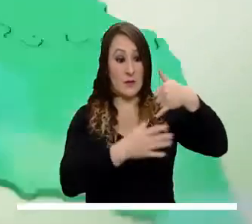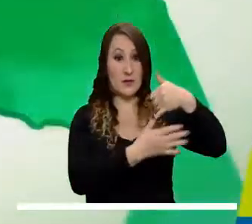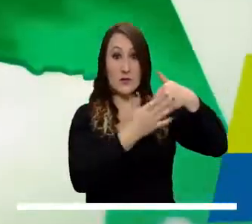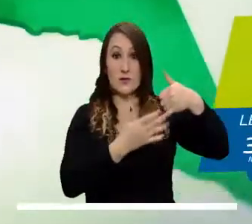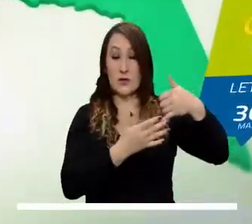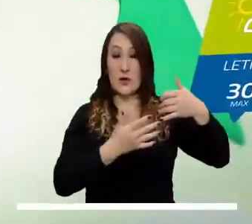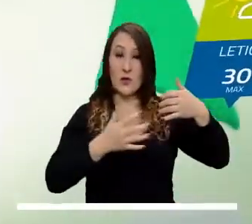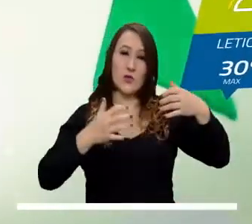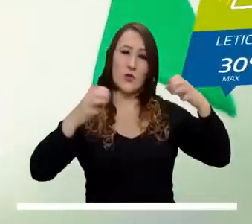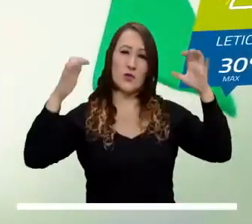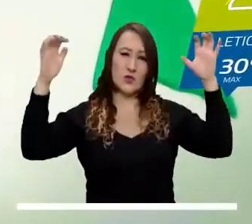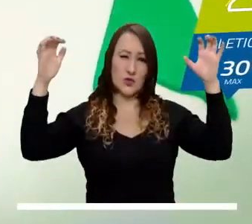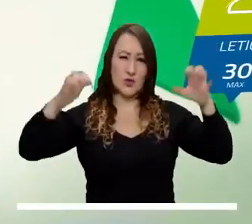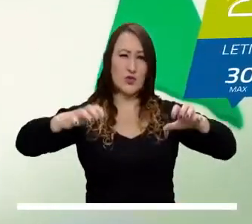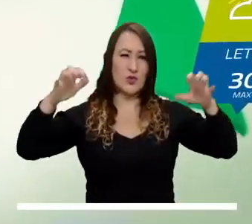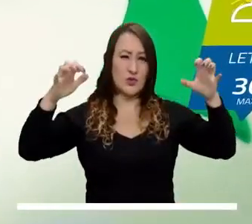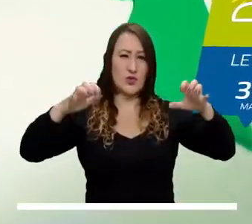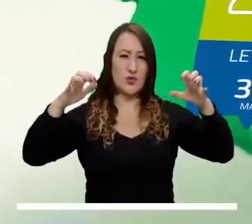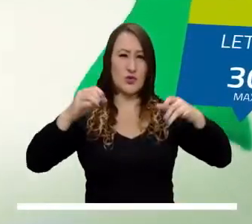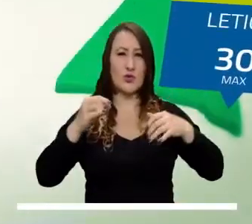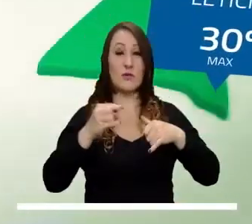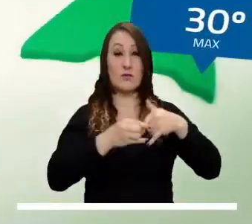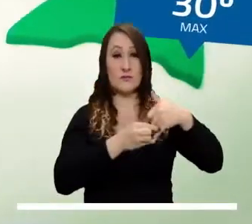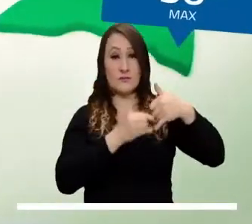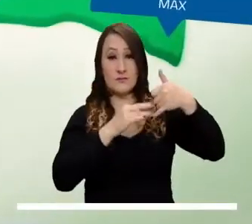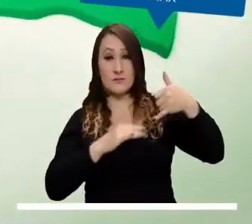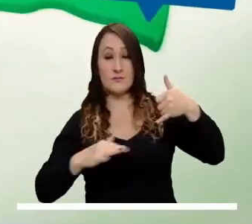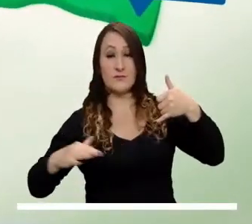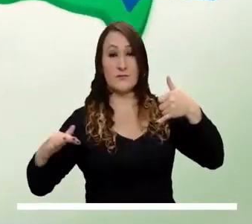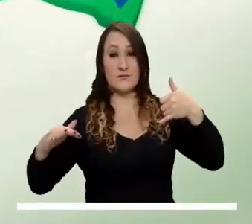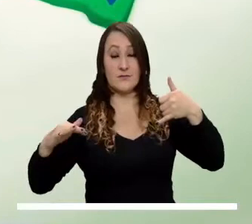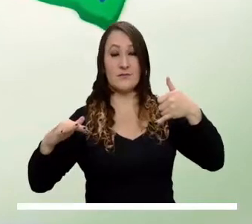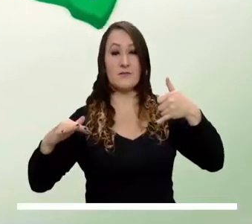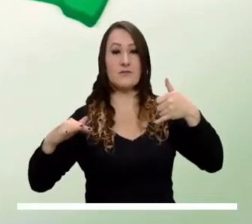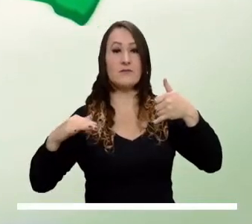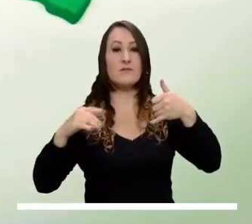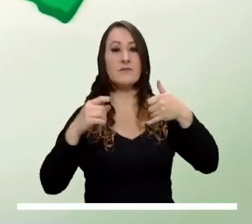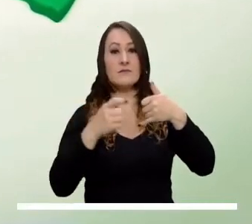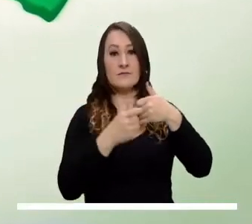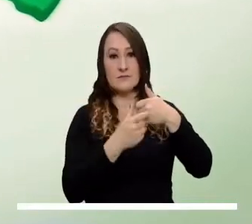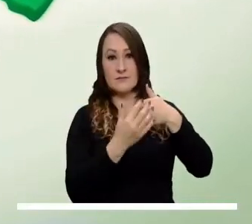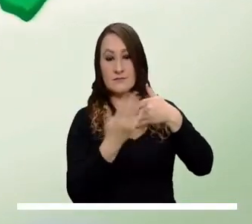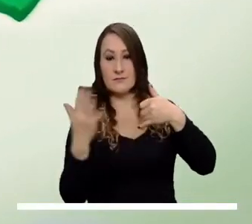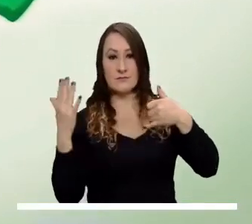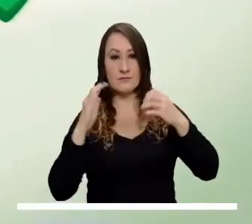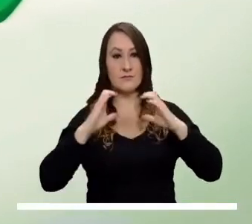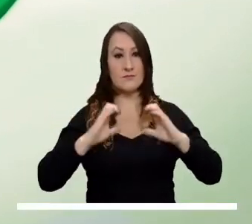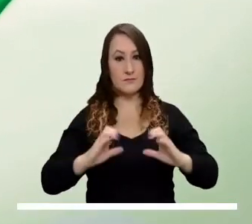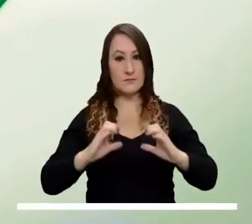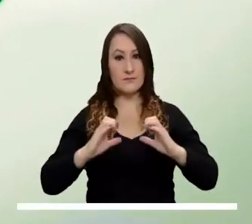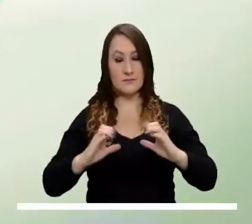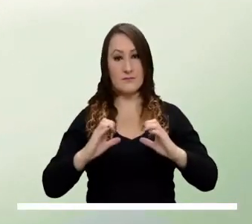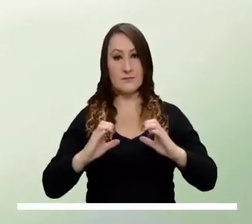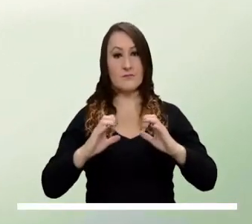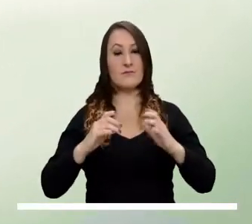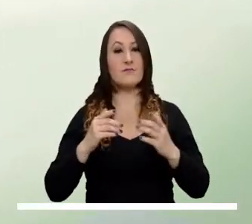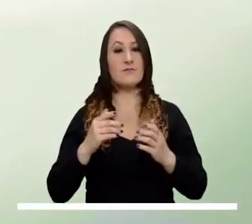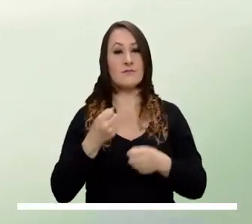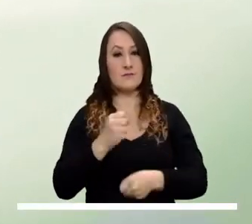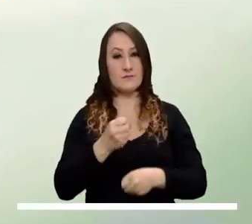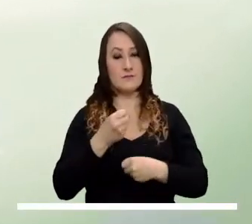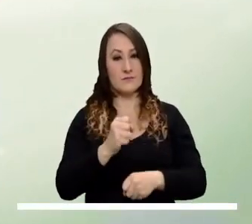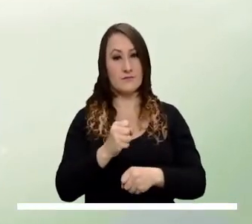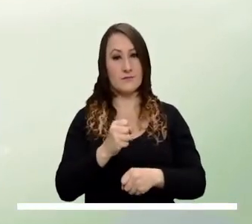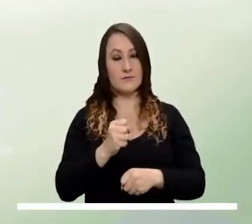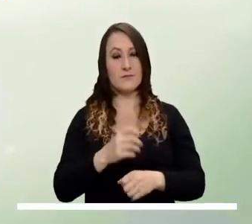moderadas. La Amazonía podrá presentar precipitaciones fuertes en Guaviare, Baupés, Caquetá y Guainía. Por lo demás, en el pie de monte se